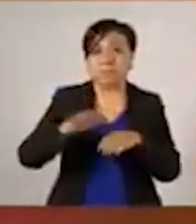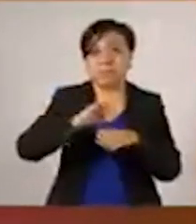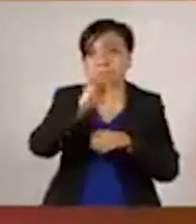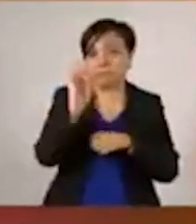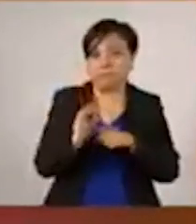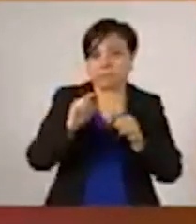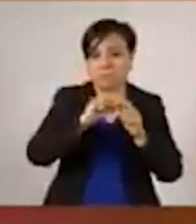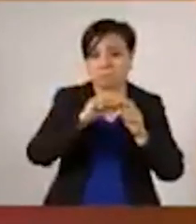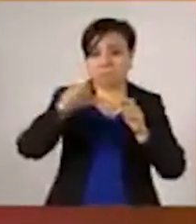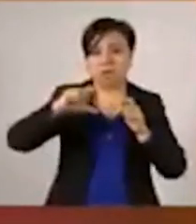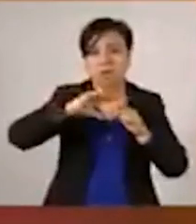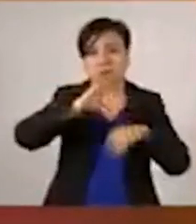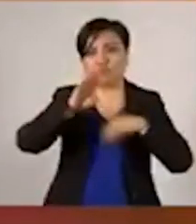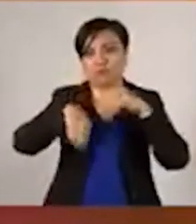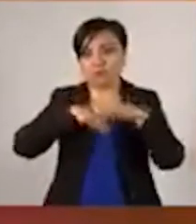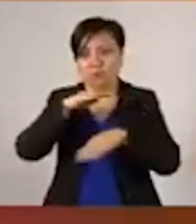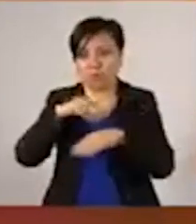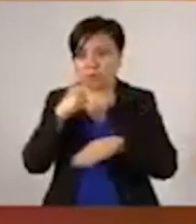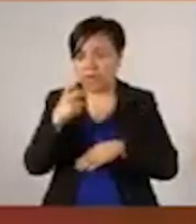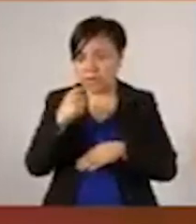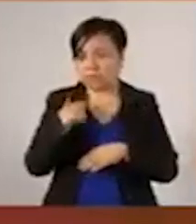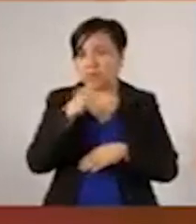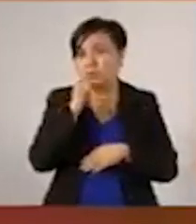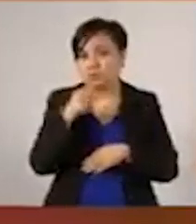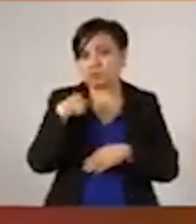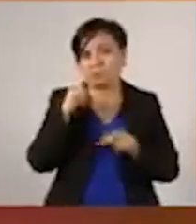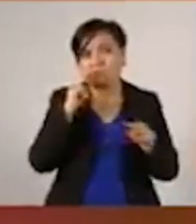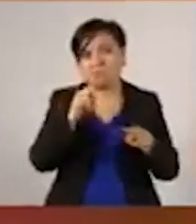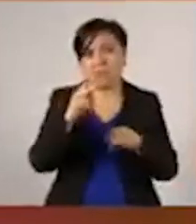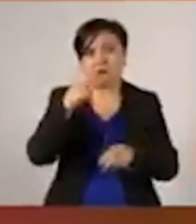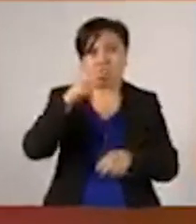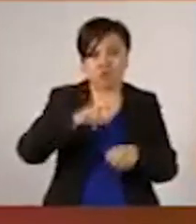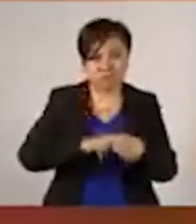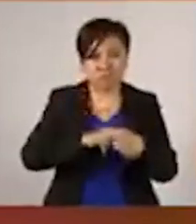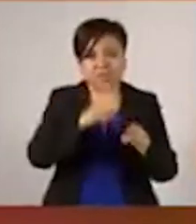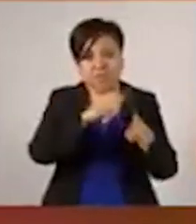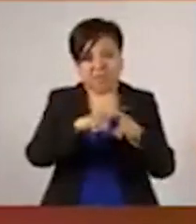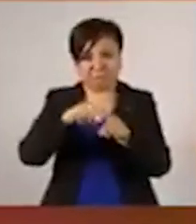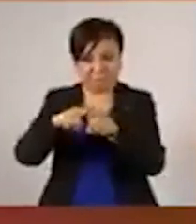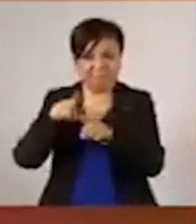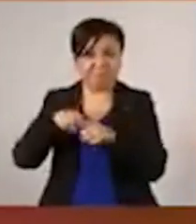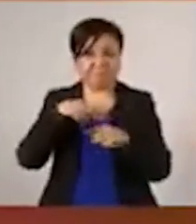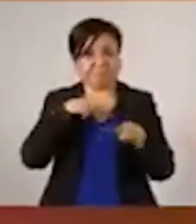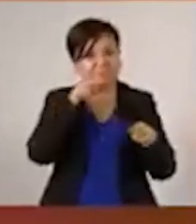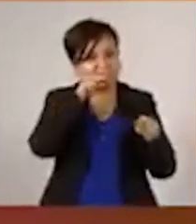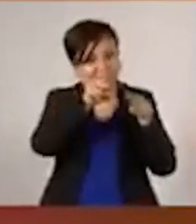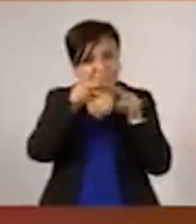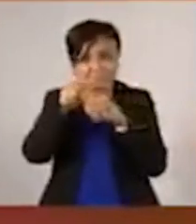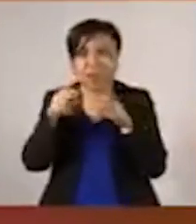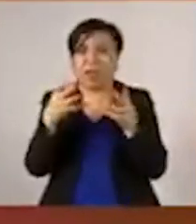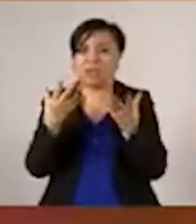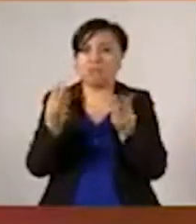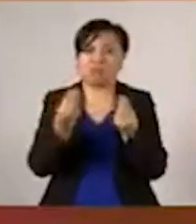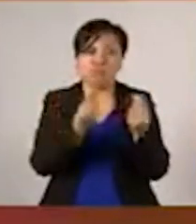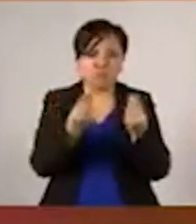Me duele también ver los hospitales, las clínicas con pacientes